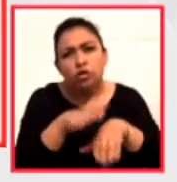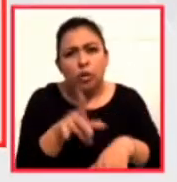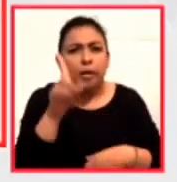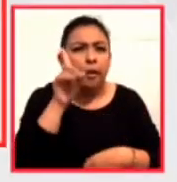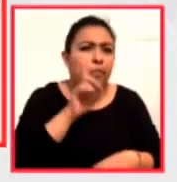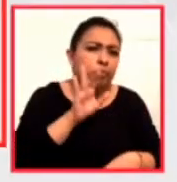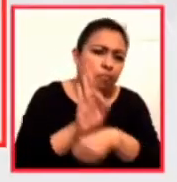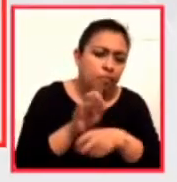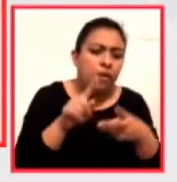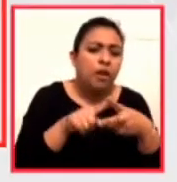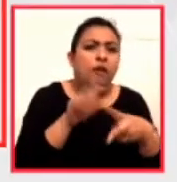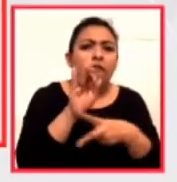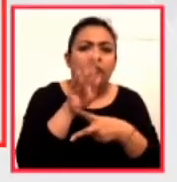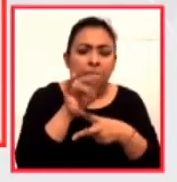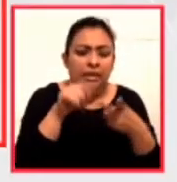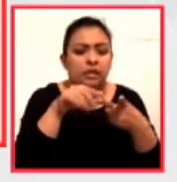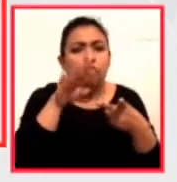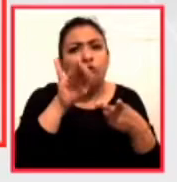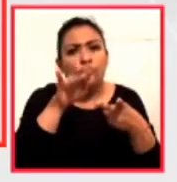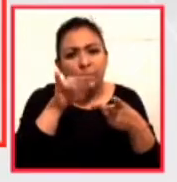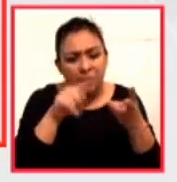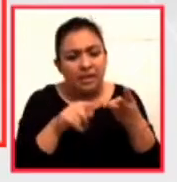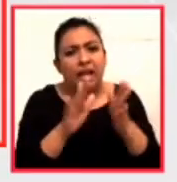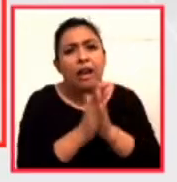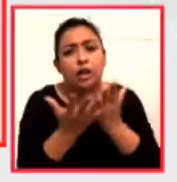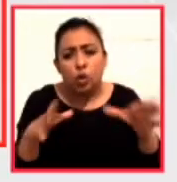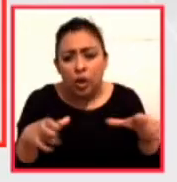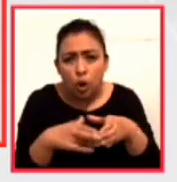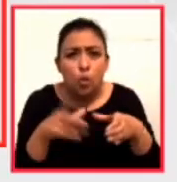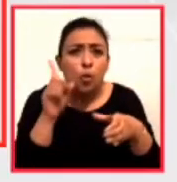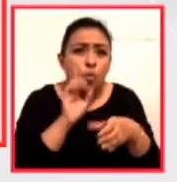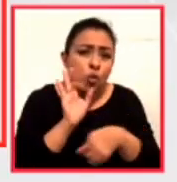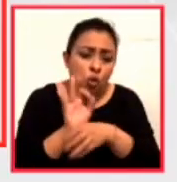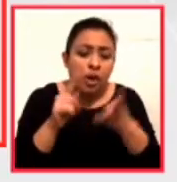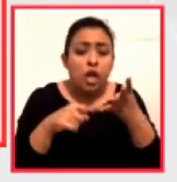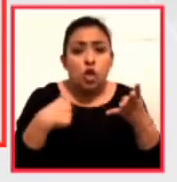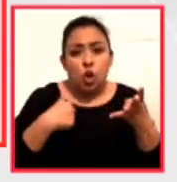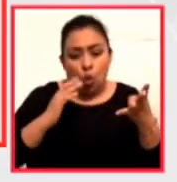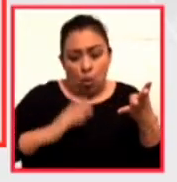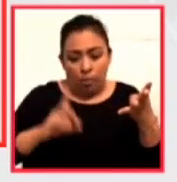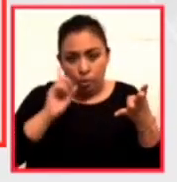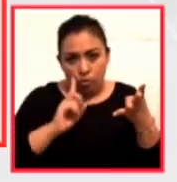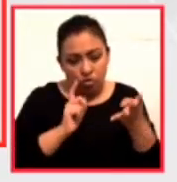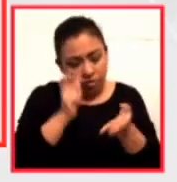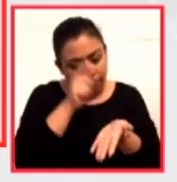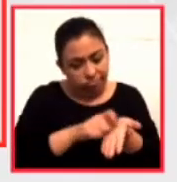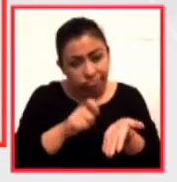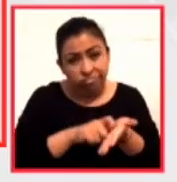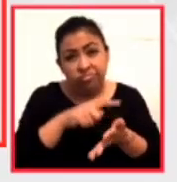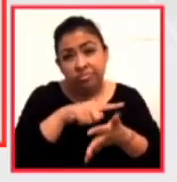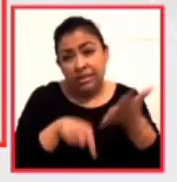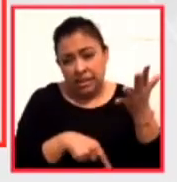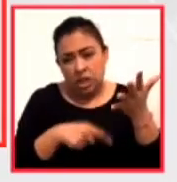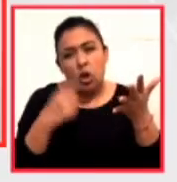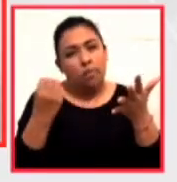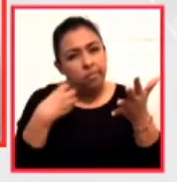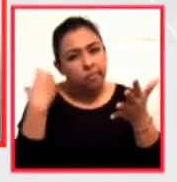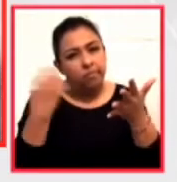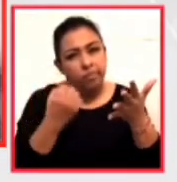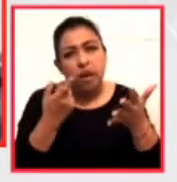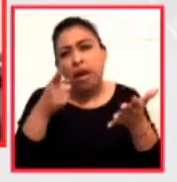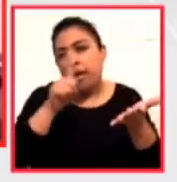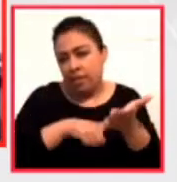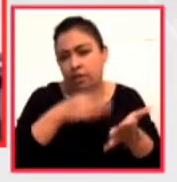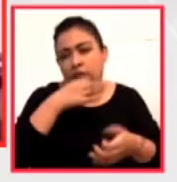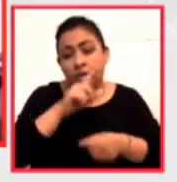feminidad, lecturas colectivas feministas, escribir desde el cuerpo femenino, todas estas son más de cinco charlas que vamos a tener en este marco.